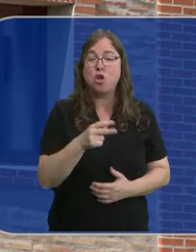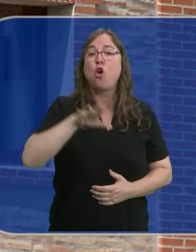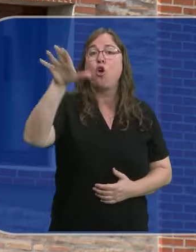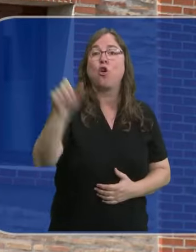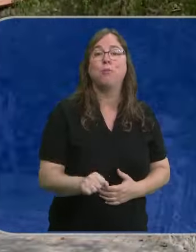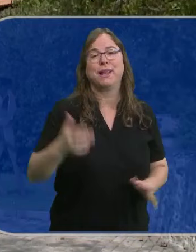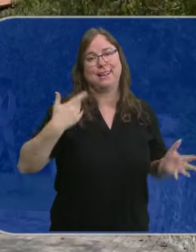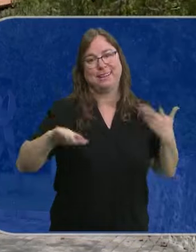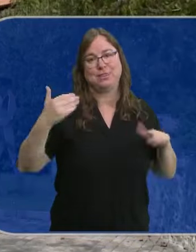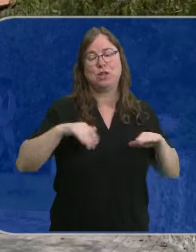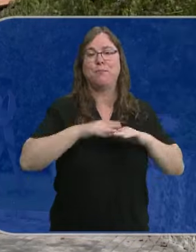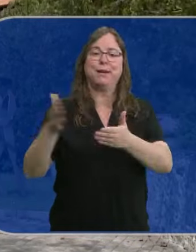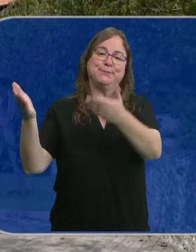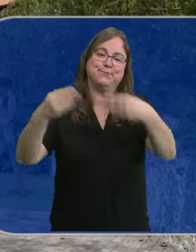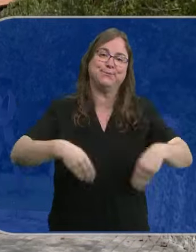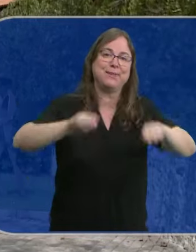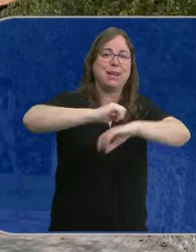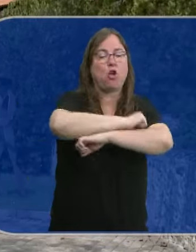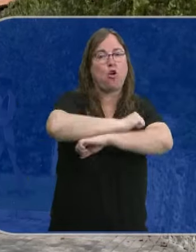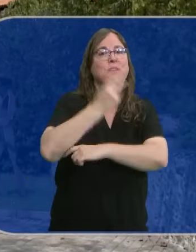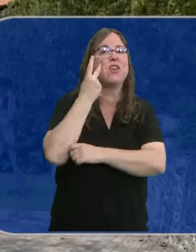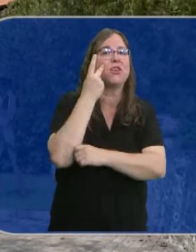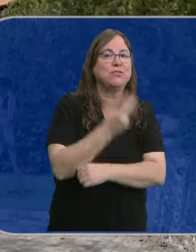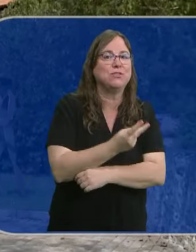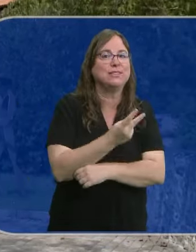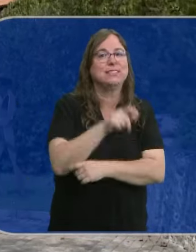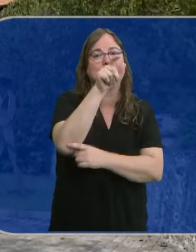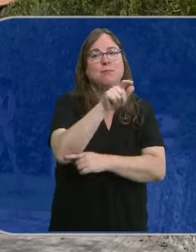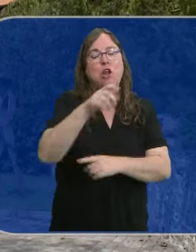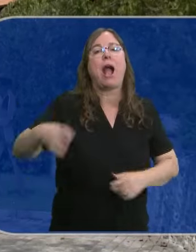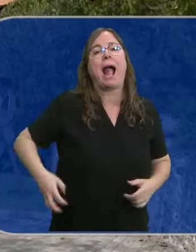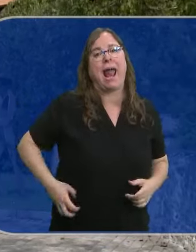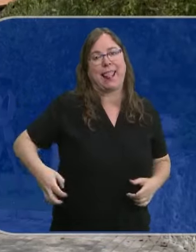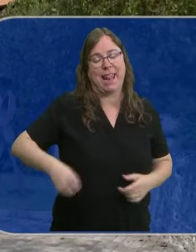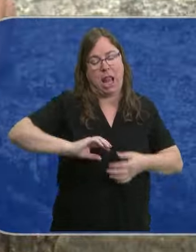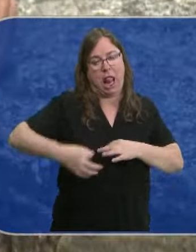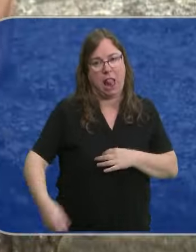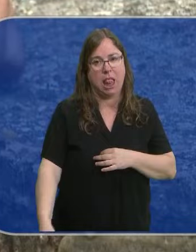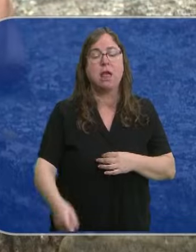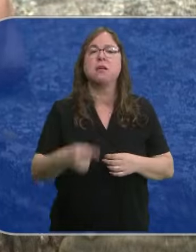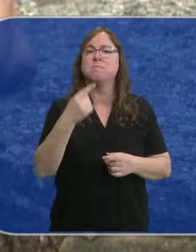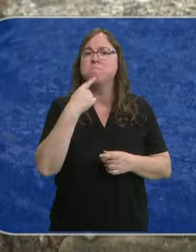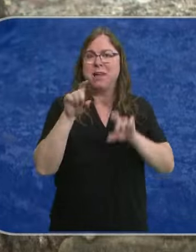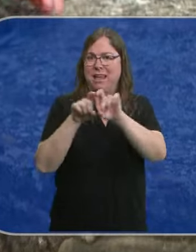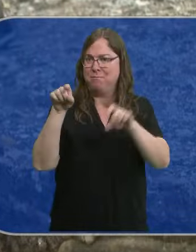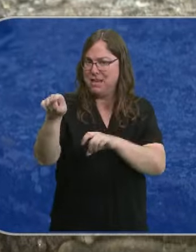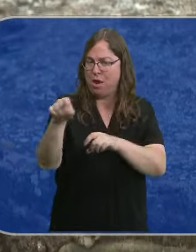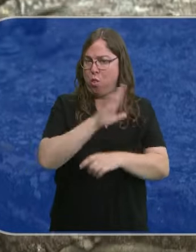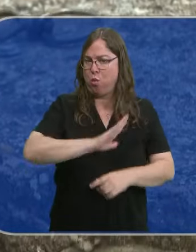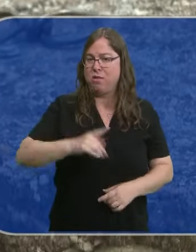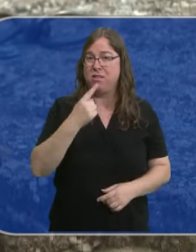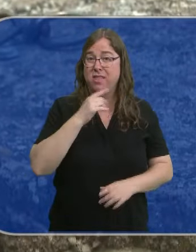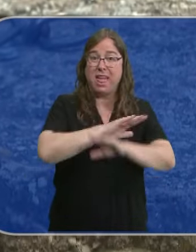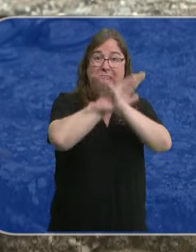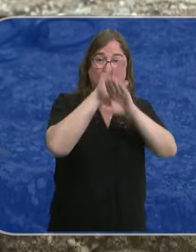compraron con la excusa de que iban a recibir en el convento la visita de un cardenal. Este pequeño empresario comenta que